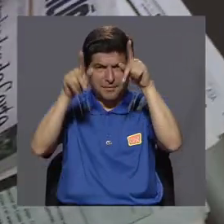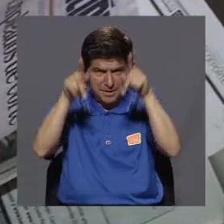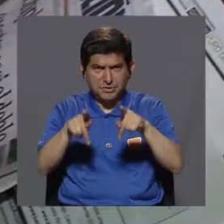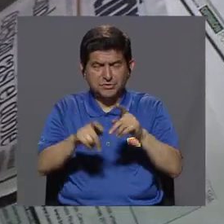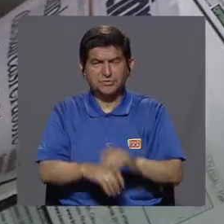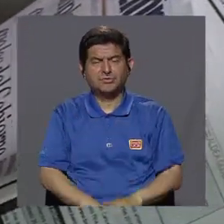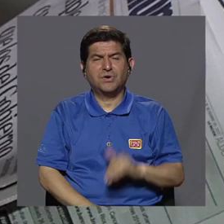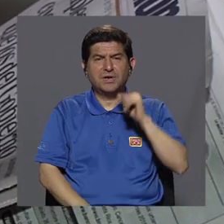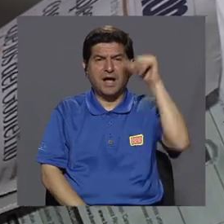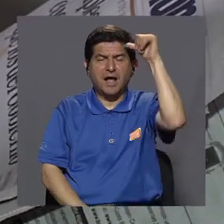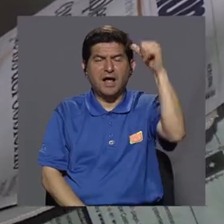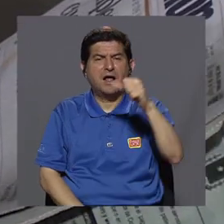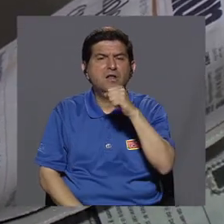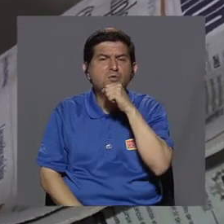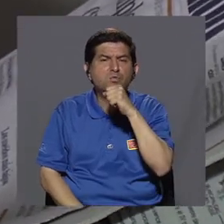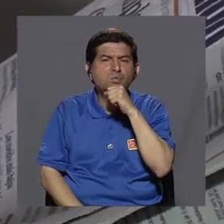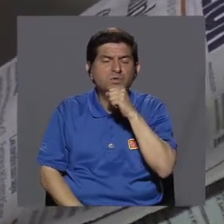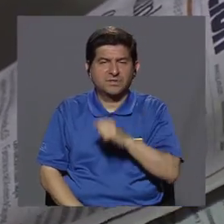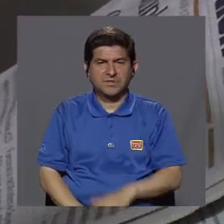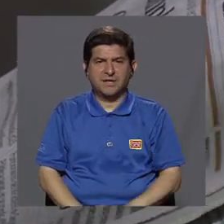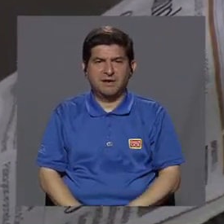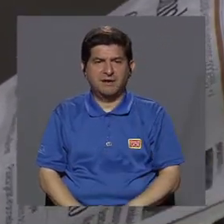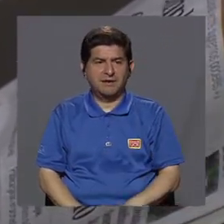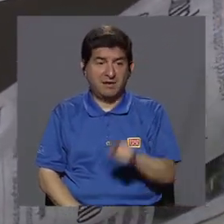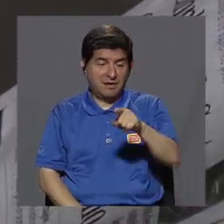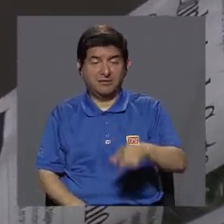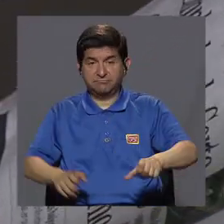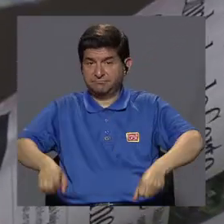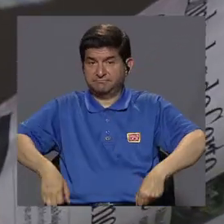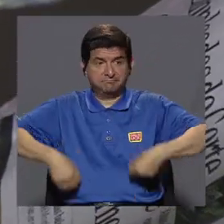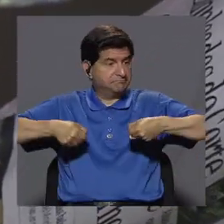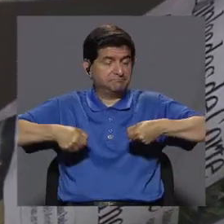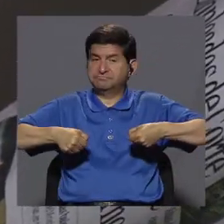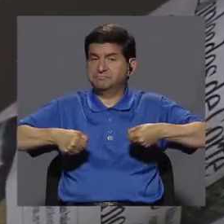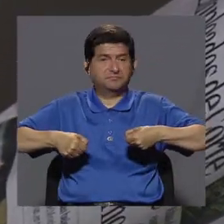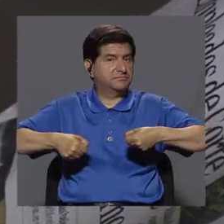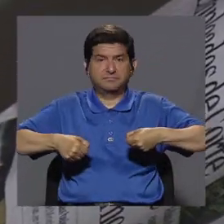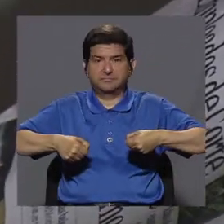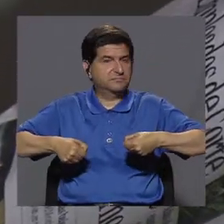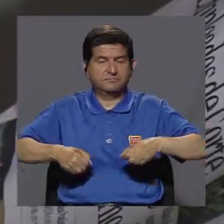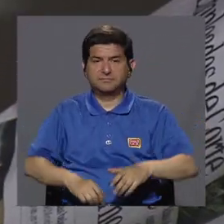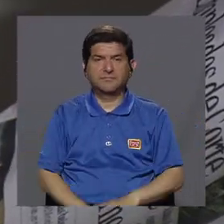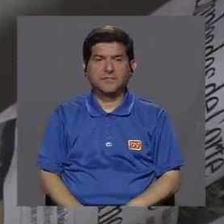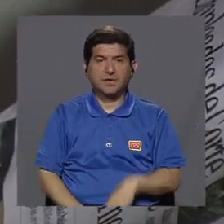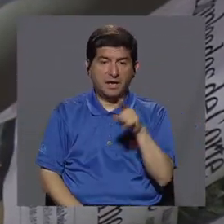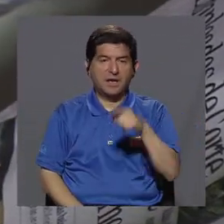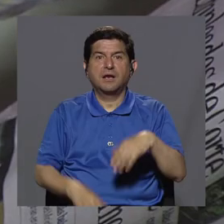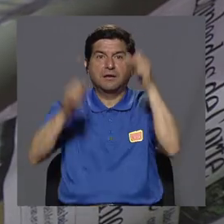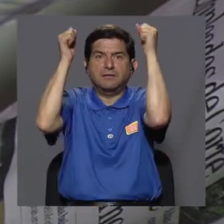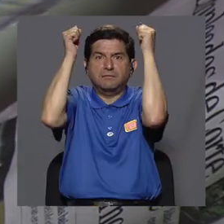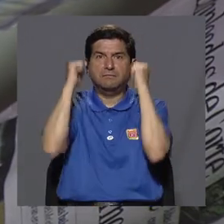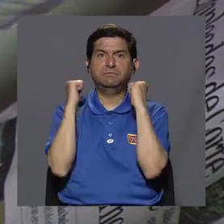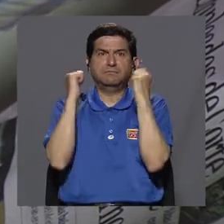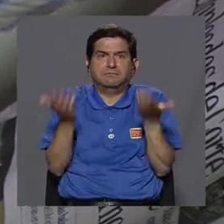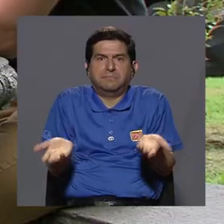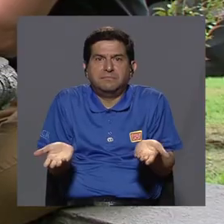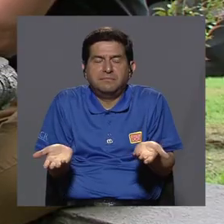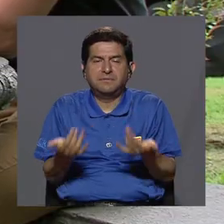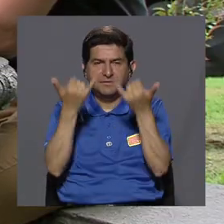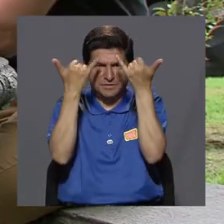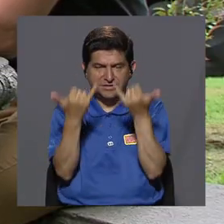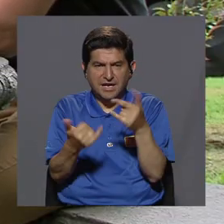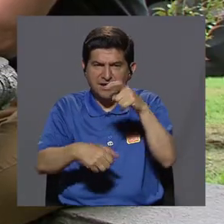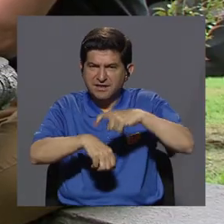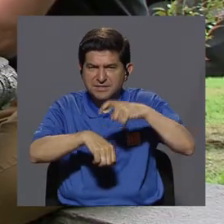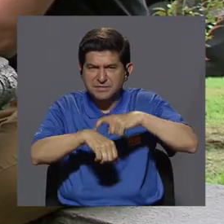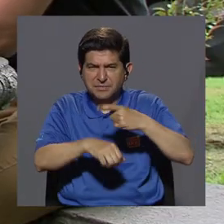adulta mayor, ¿verdad? En vez de su pantalón se lo coloca, por así decirlo, en la cabeza, pues ahí ya tenemos que